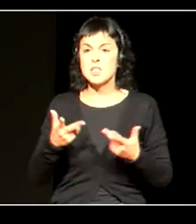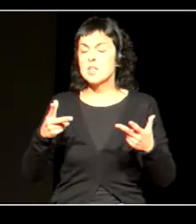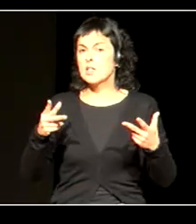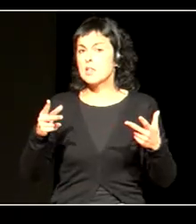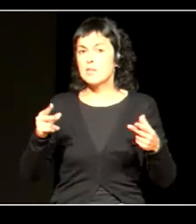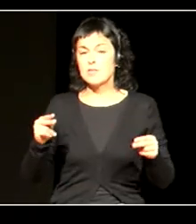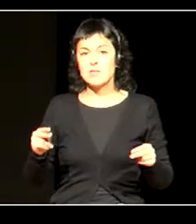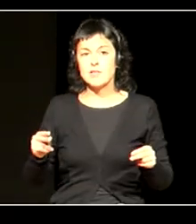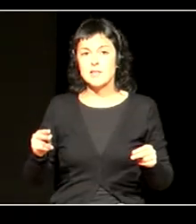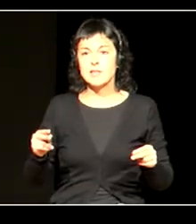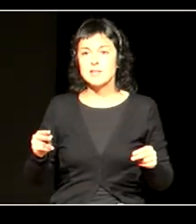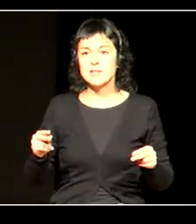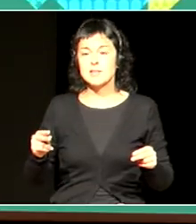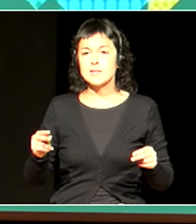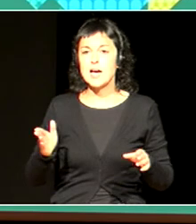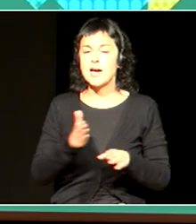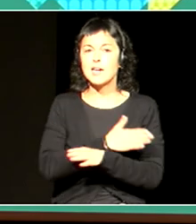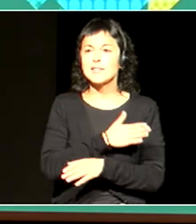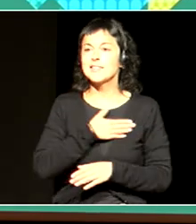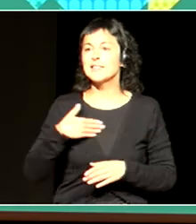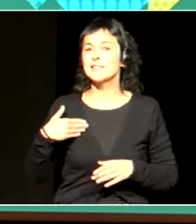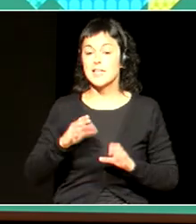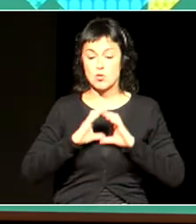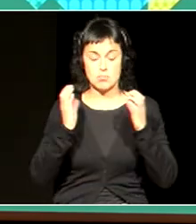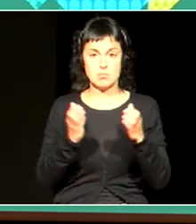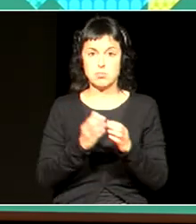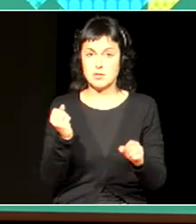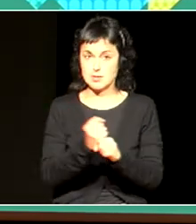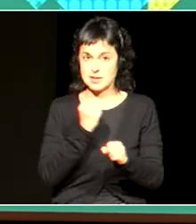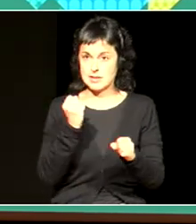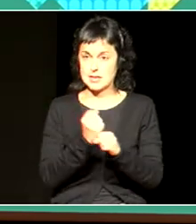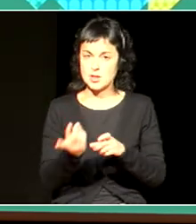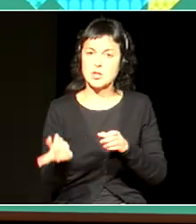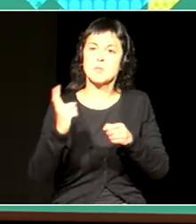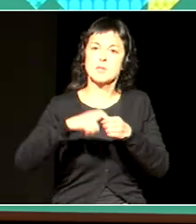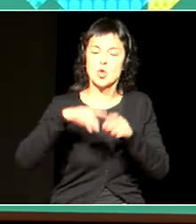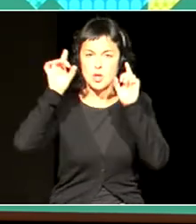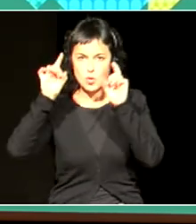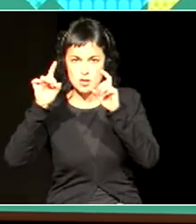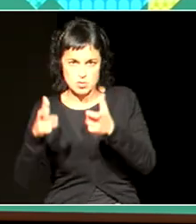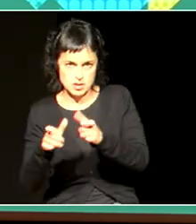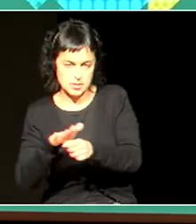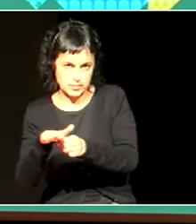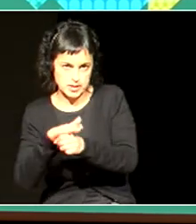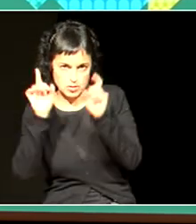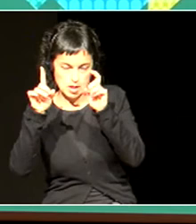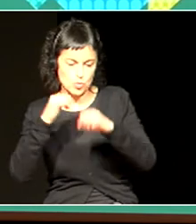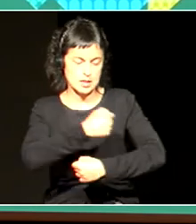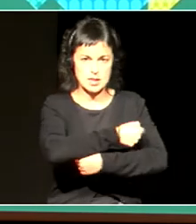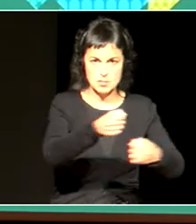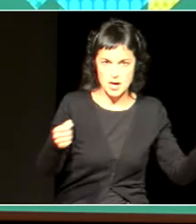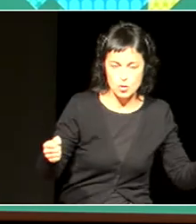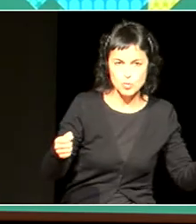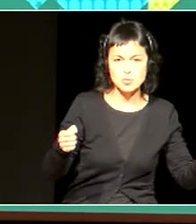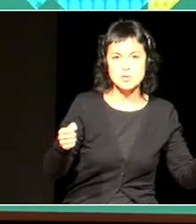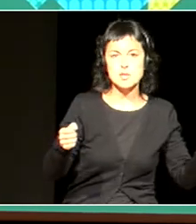especialmente al equipo de trabajo integrado por personas del Departamento de Educación del ámbito educativo y de Macunde por el